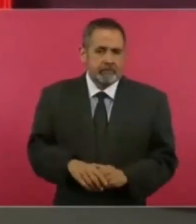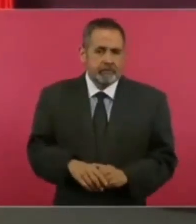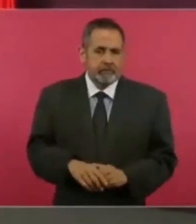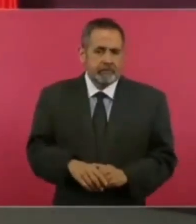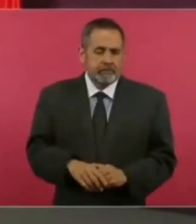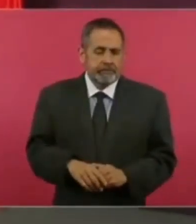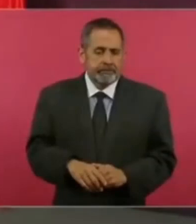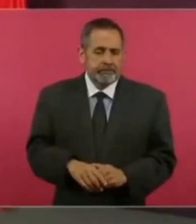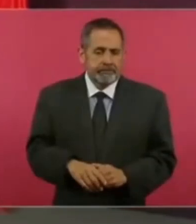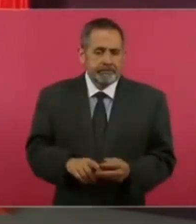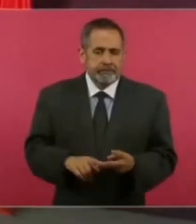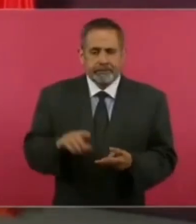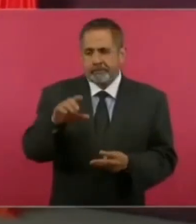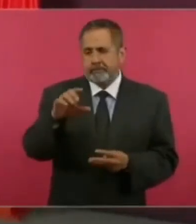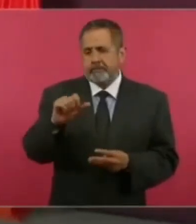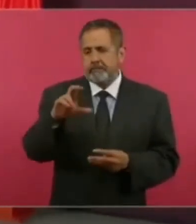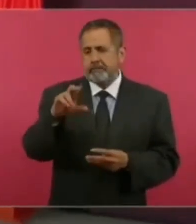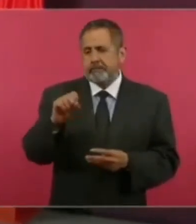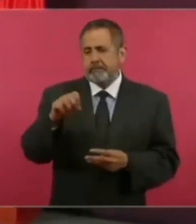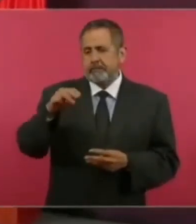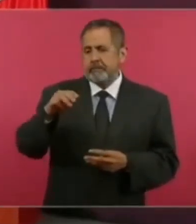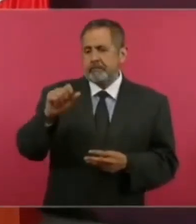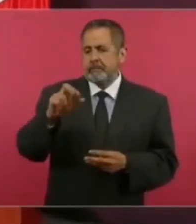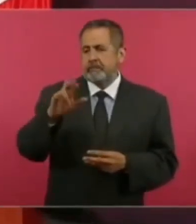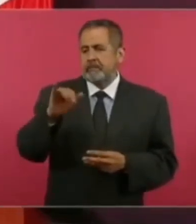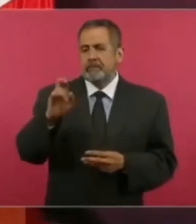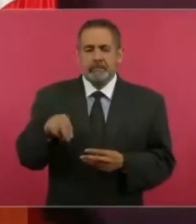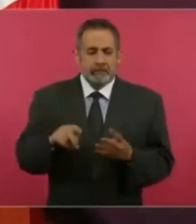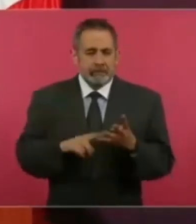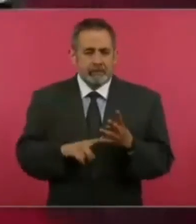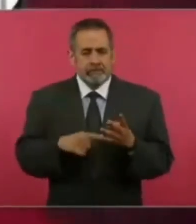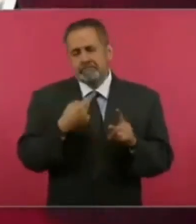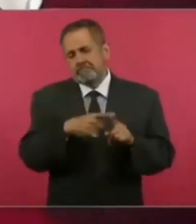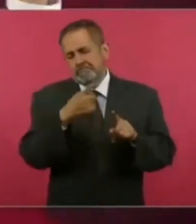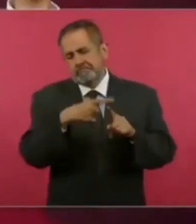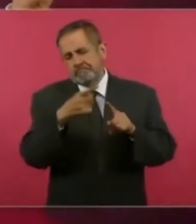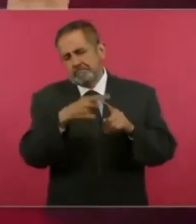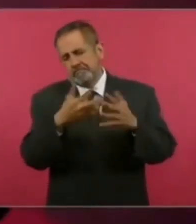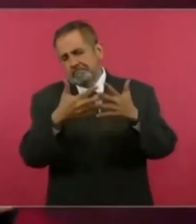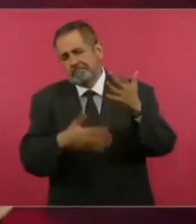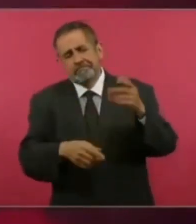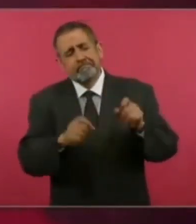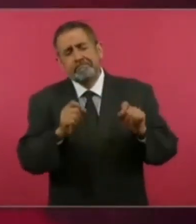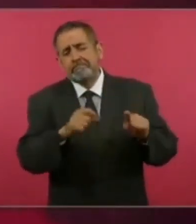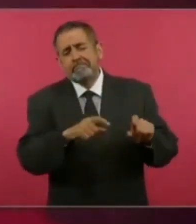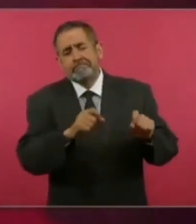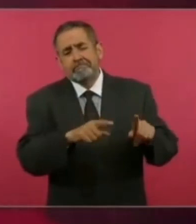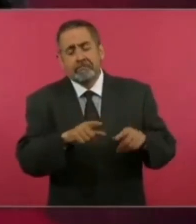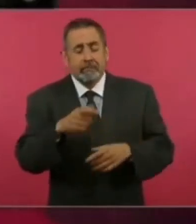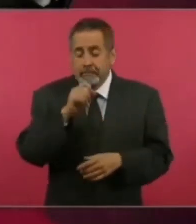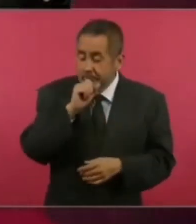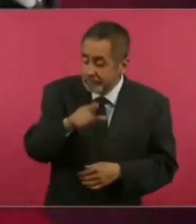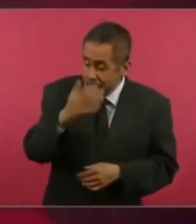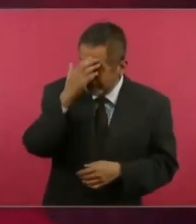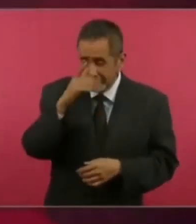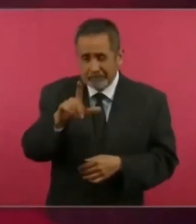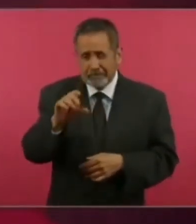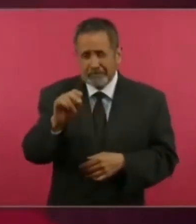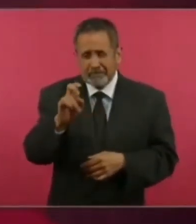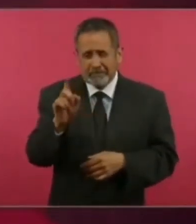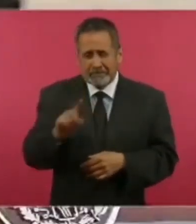Carlos Marín etcétera etcétera etcétera López Dóriga